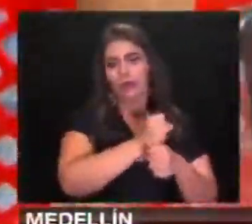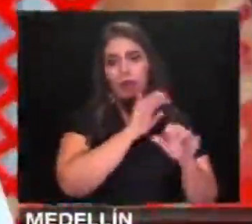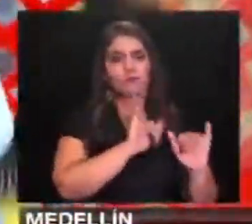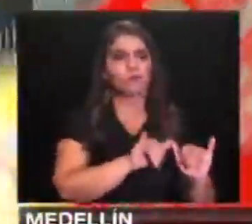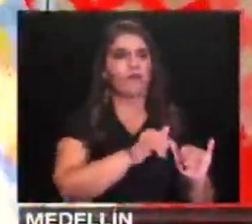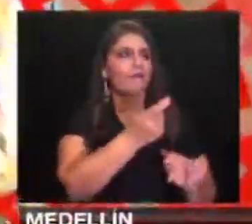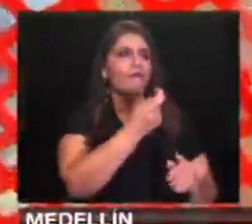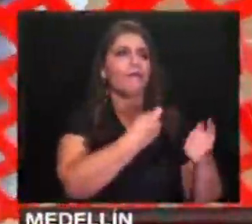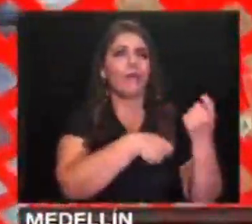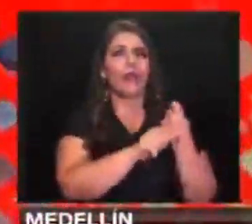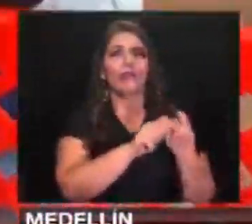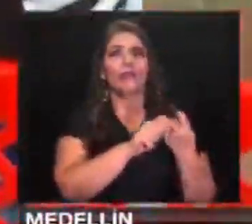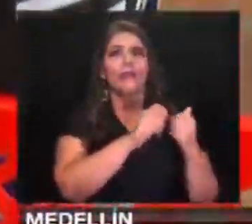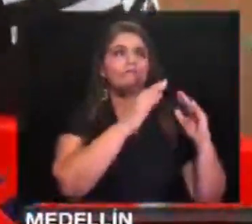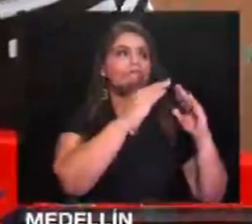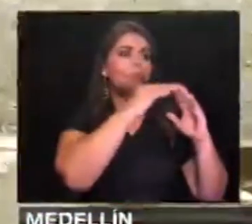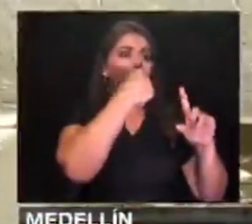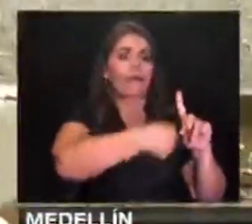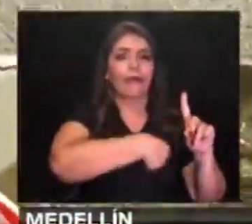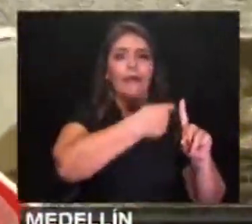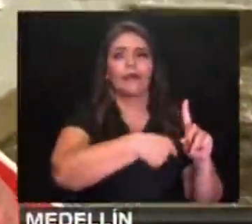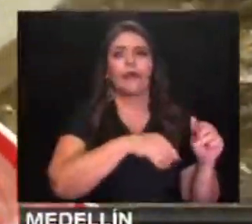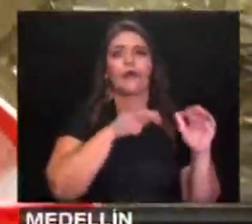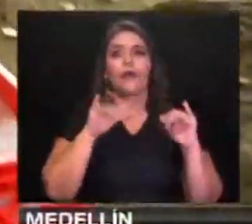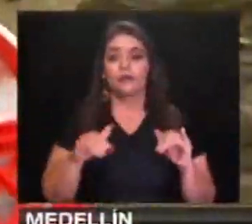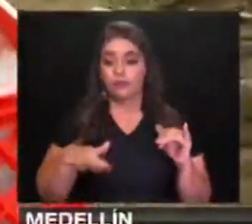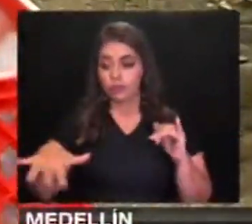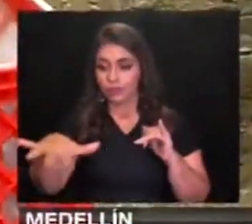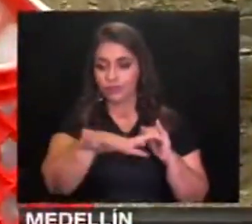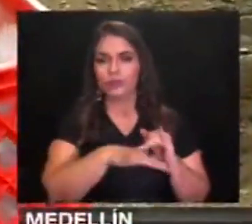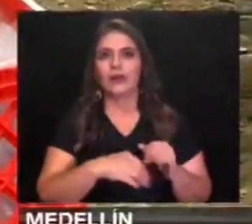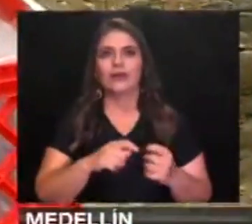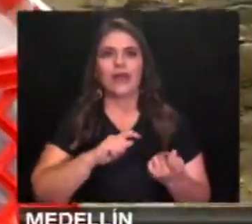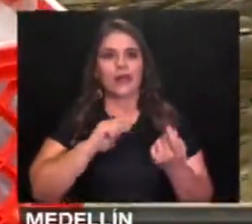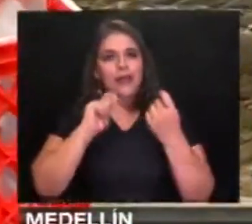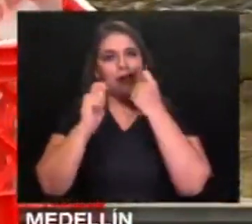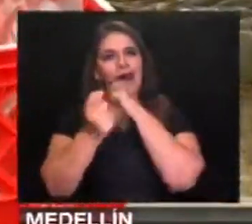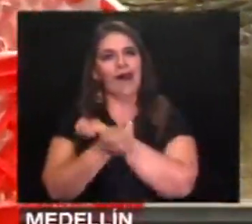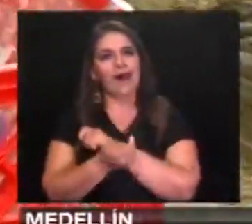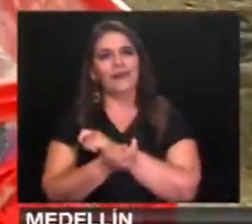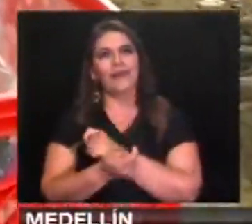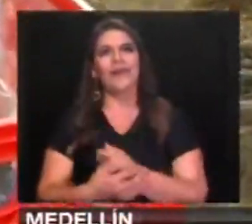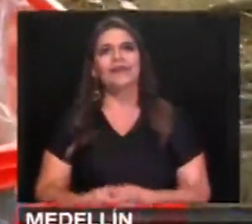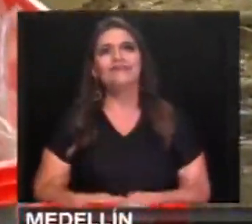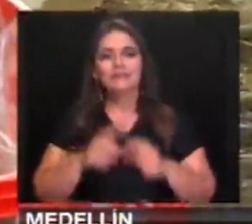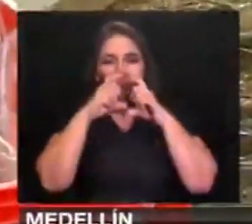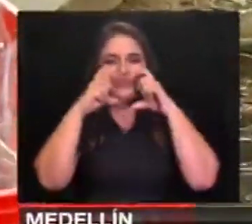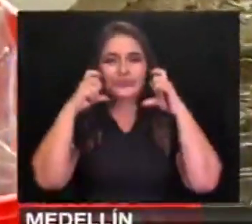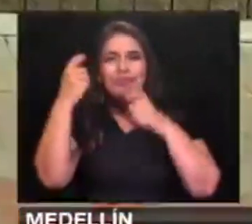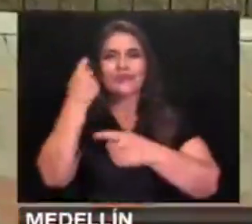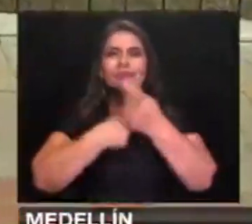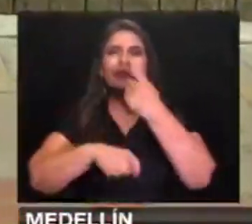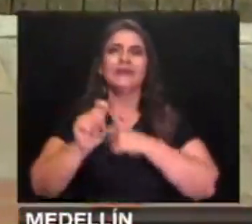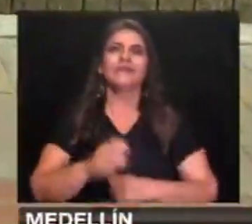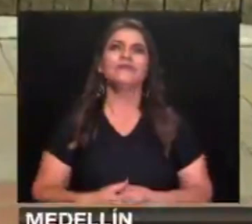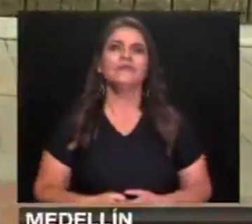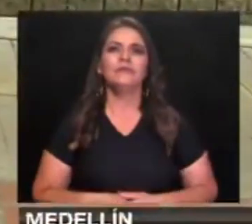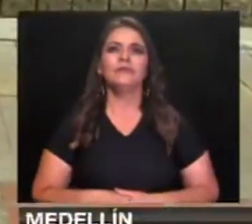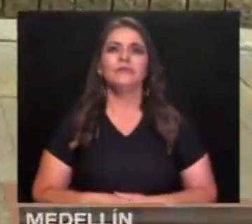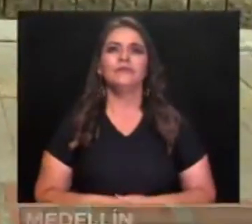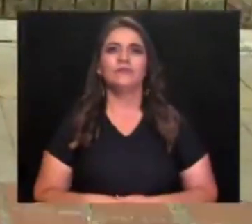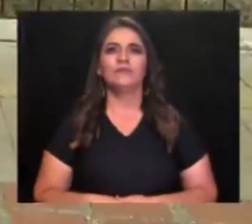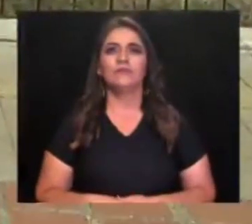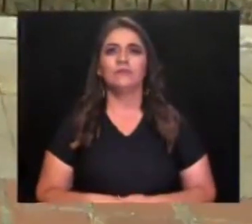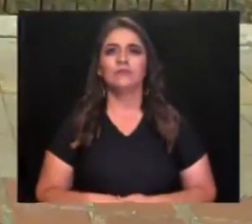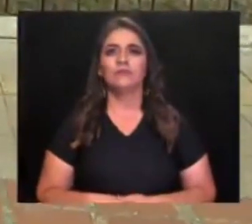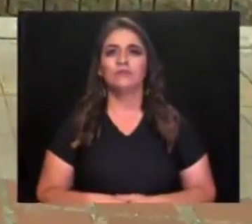no tenía con qué pagar la pieza y sus gastos. Ahora, como el ave fénix, busca resurgir y vende tapabocas. Por ahí me dijeron que me había